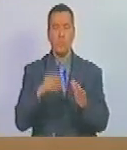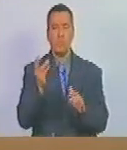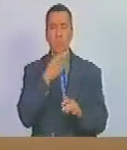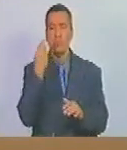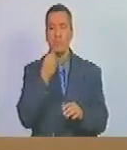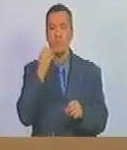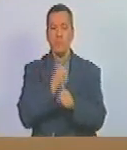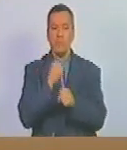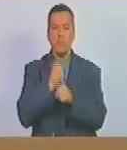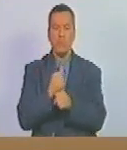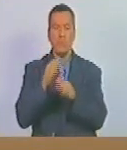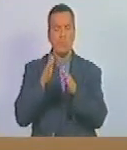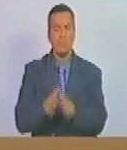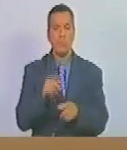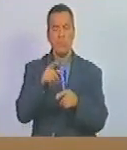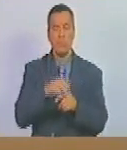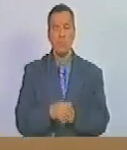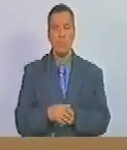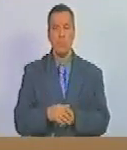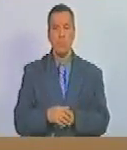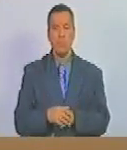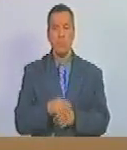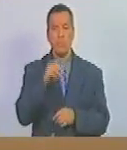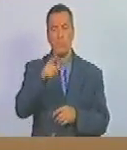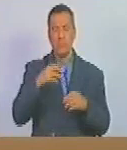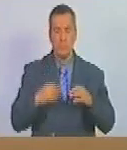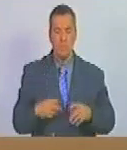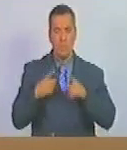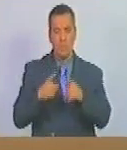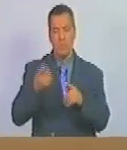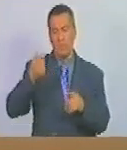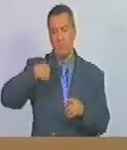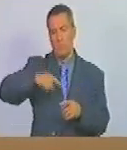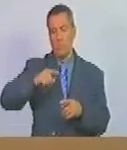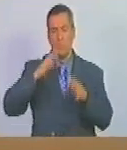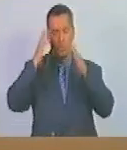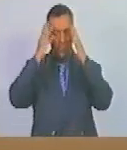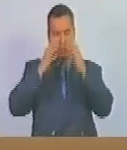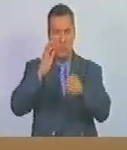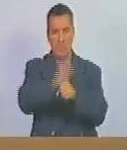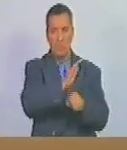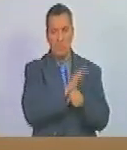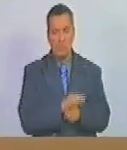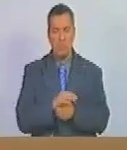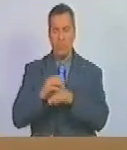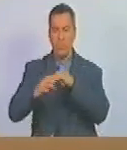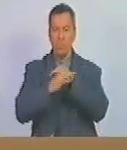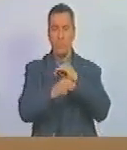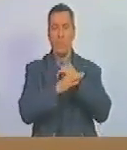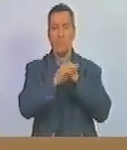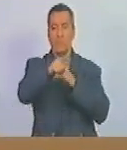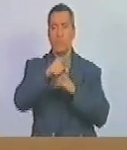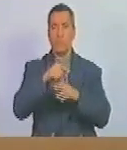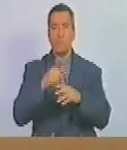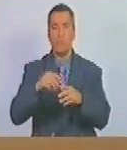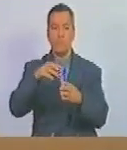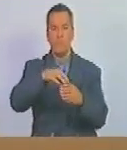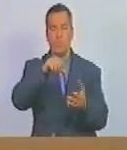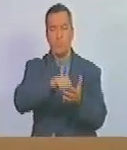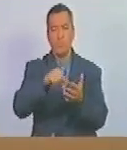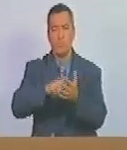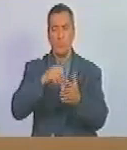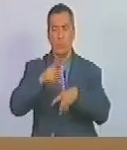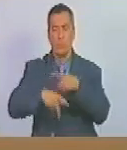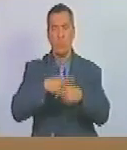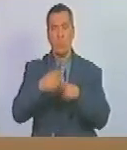trabajadoras y trabajadores que a tal efecto lleve el consejo de protección de municipios donde está ubicada la unidad